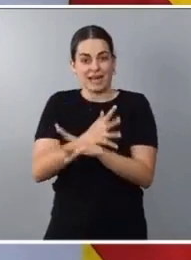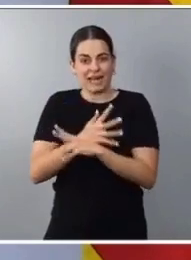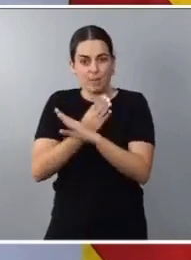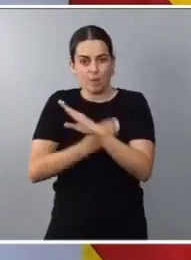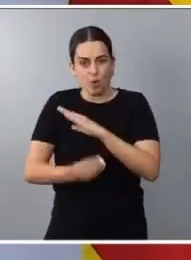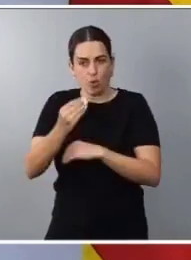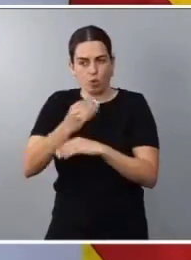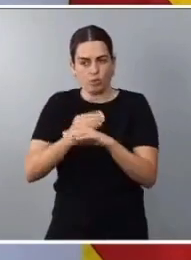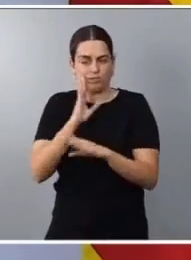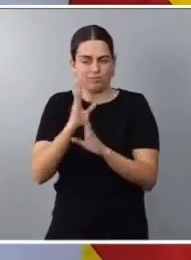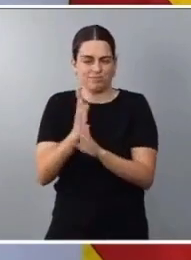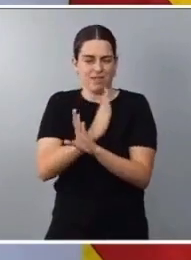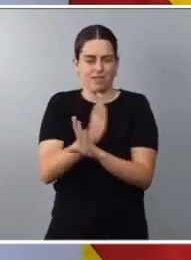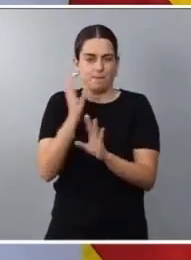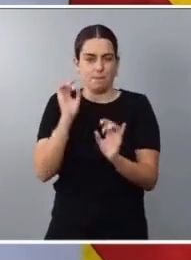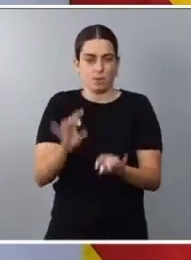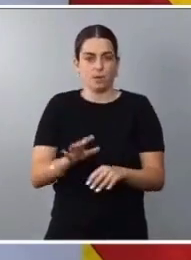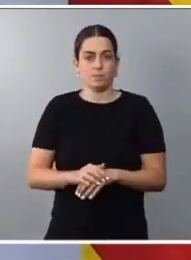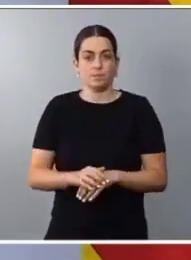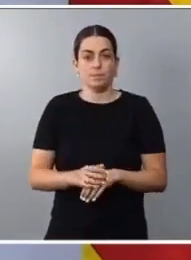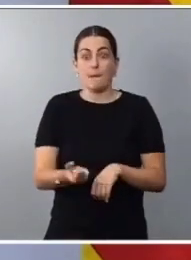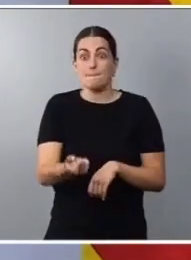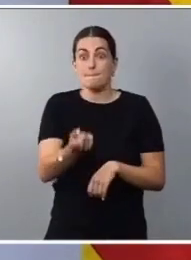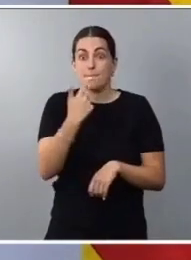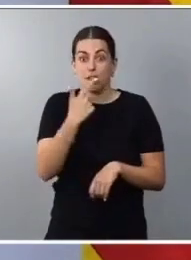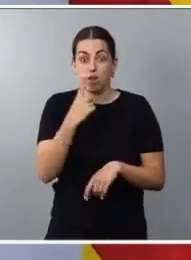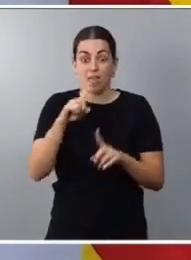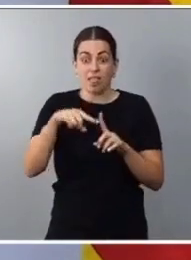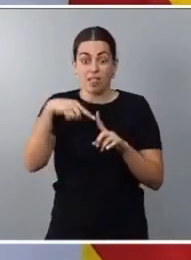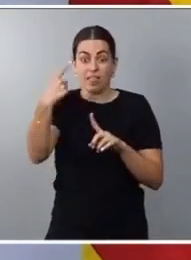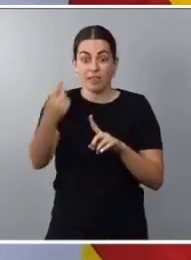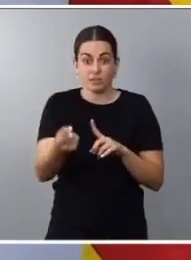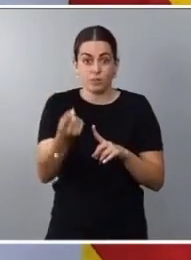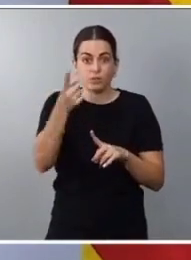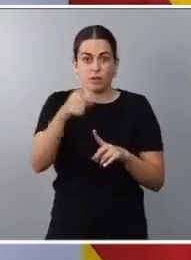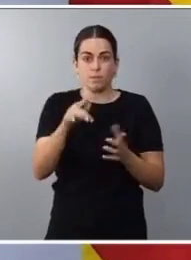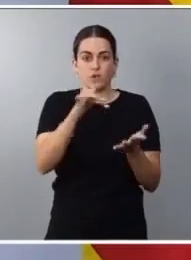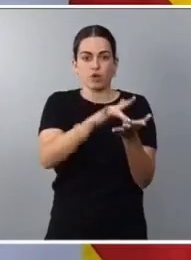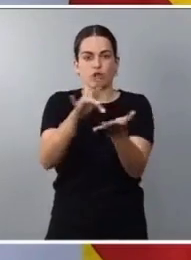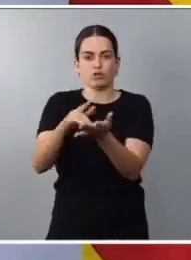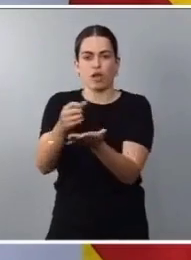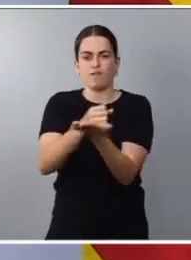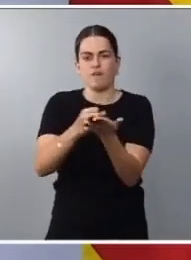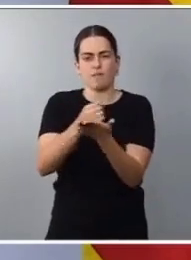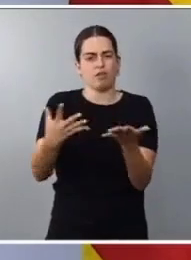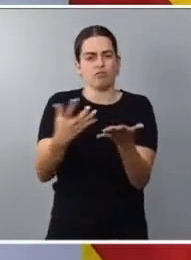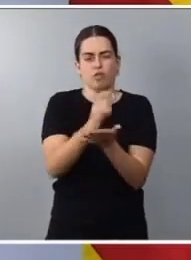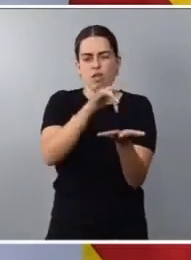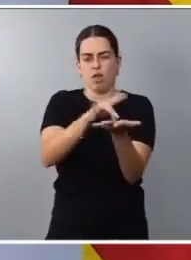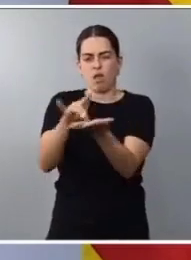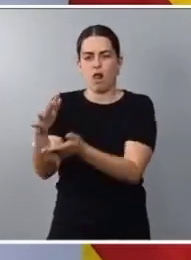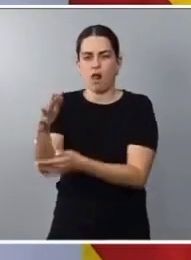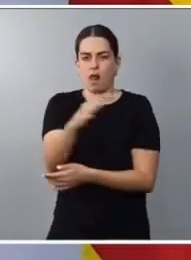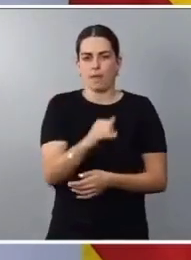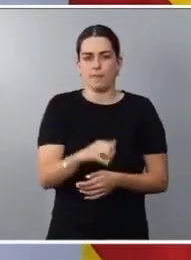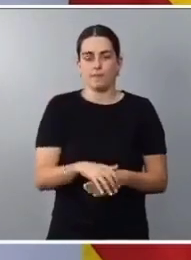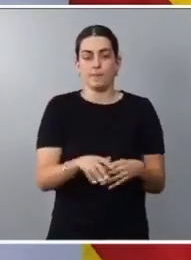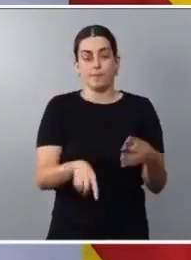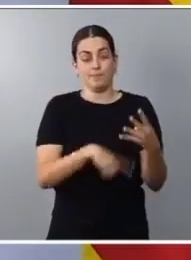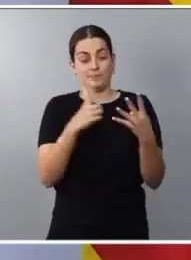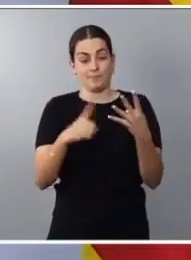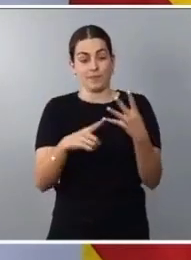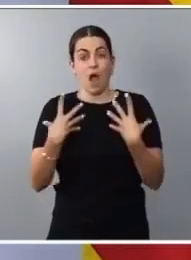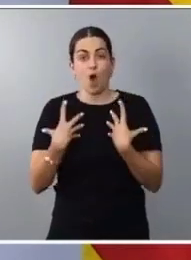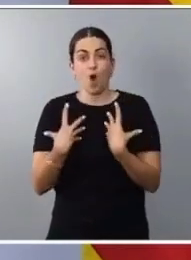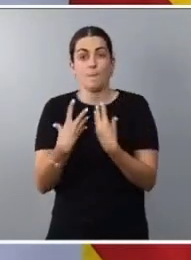hablaba. Y la píldora tendrá que estar disponible en todas las farmacias. En cuarto lugar, acompañamiento durante el embarazo